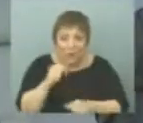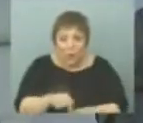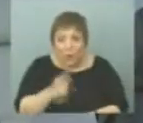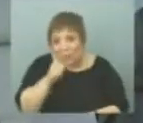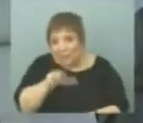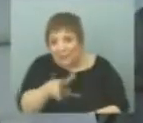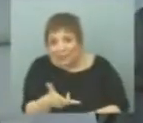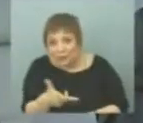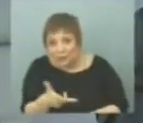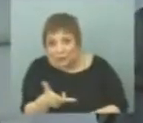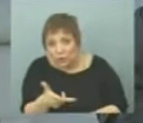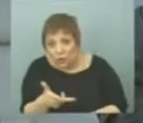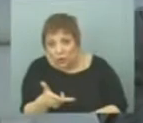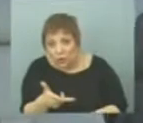tercio.